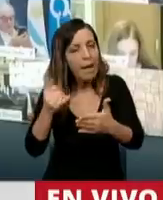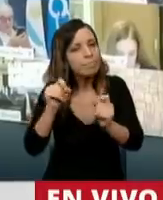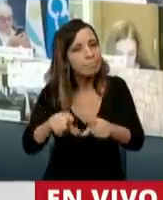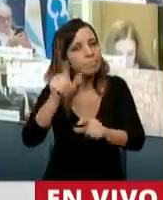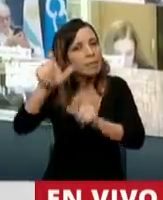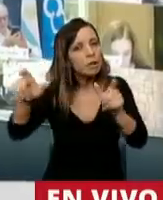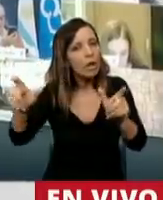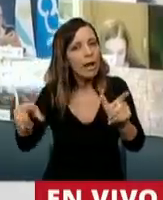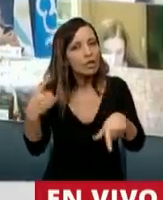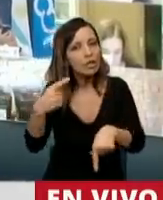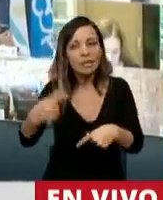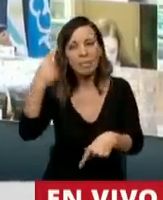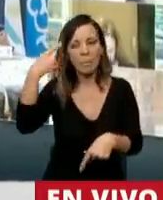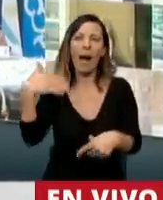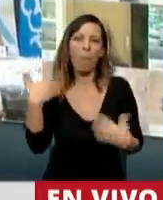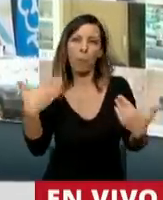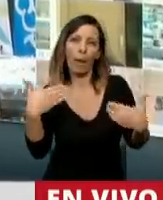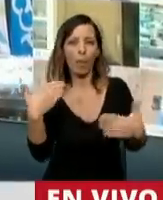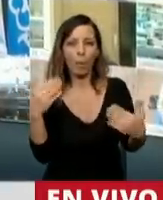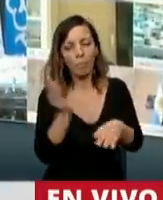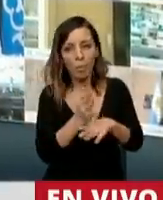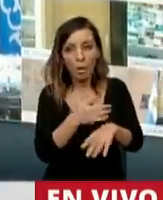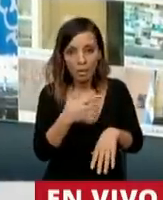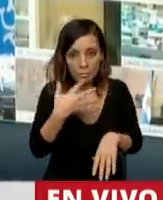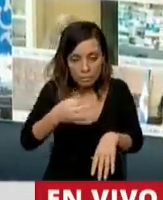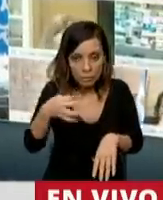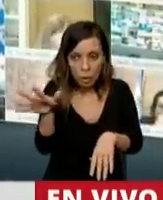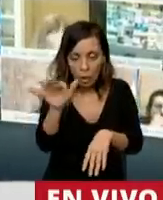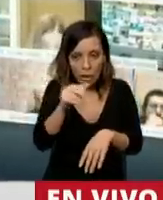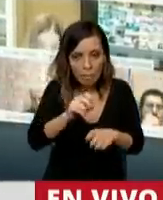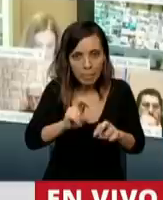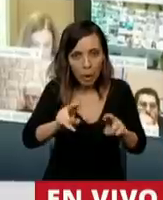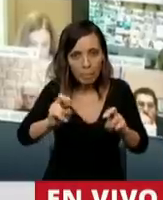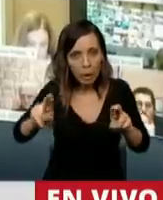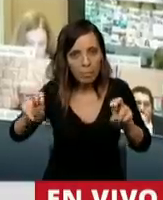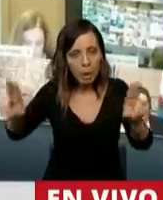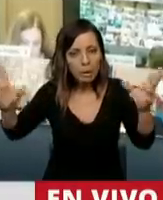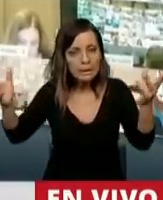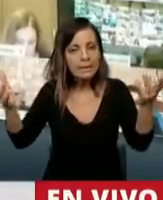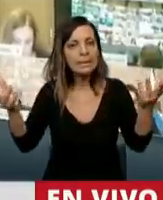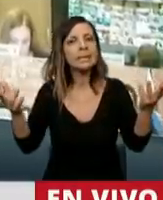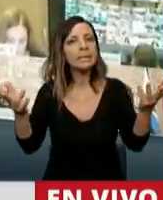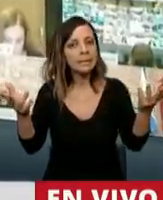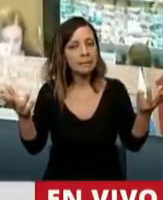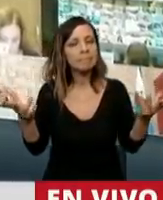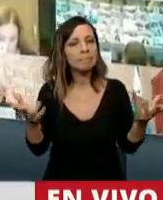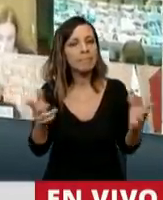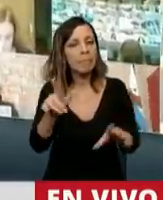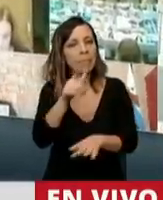De creer que lo puede enfrentar. Y lo que uno viene viendo es que todos los días se empeora. Así que me parece muy bien